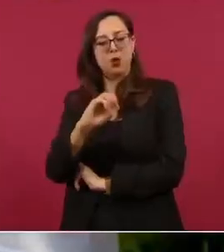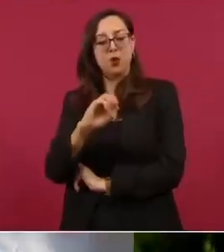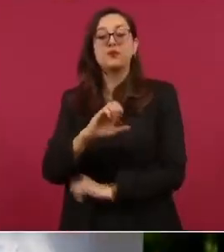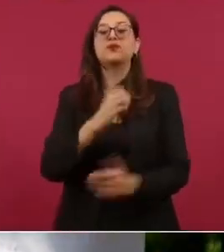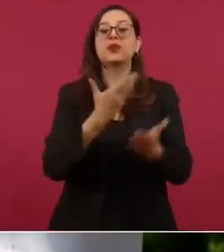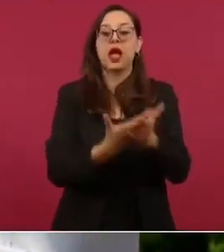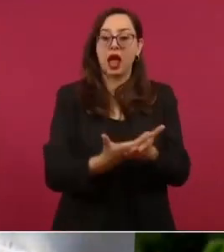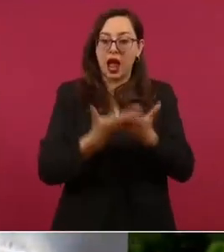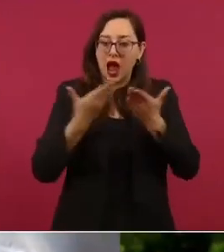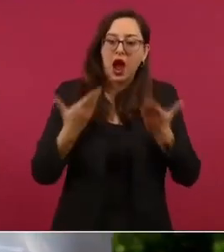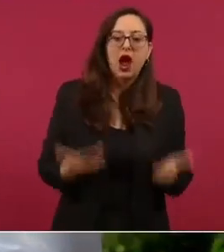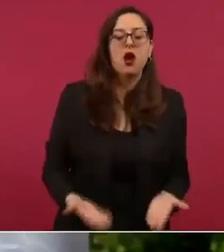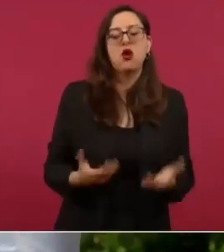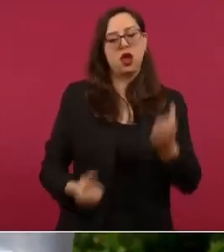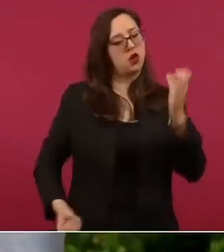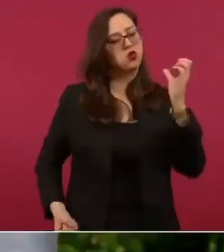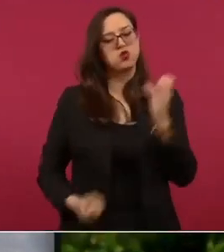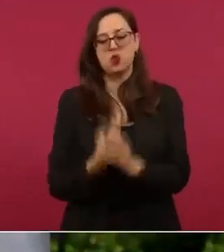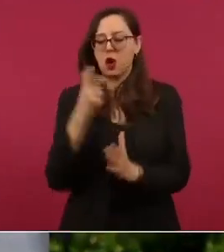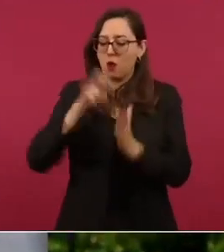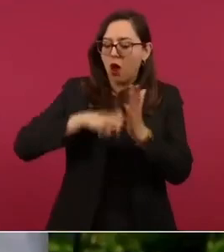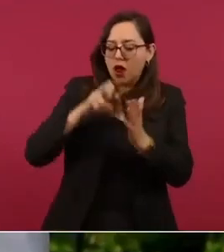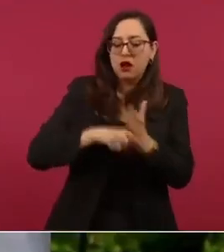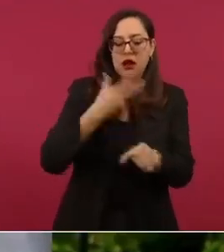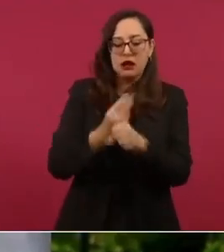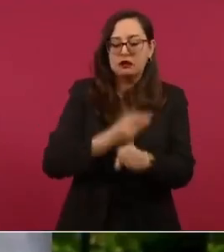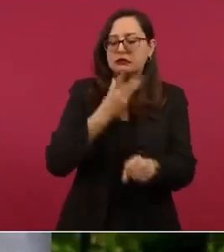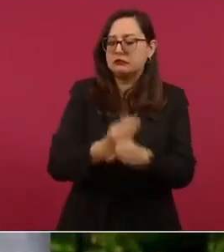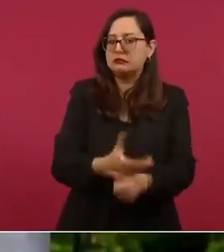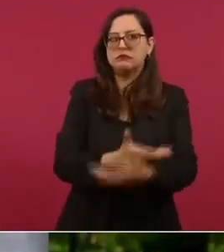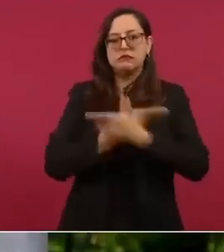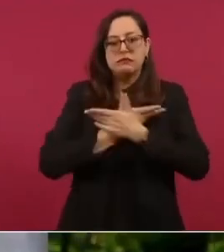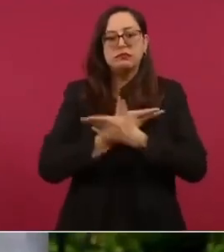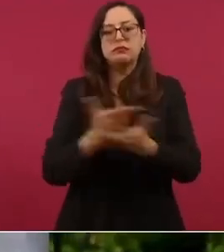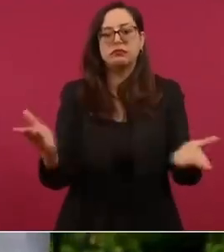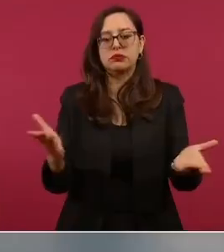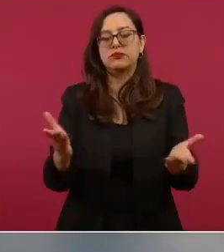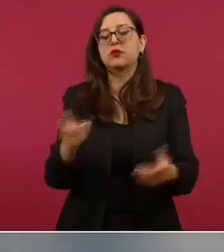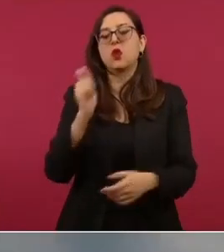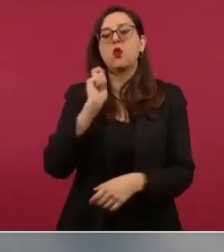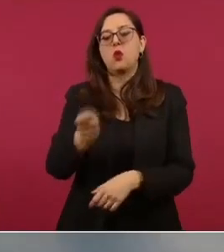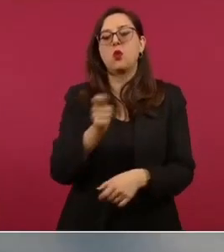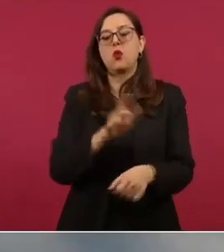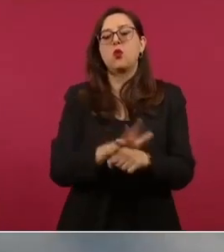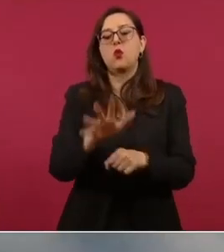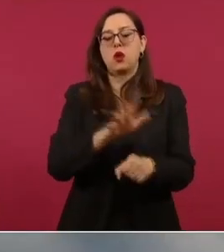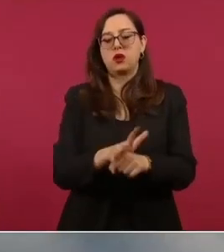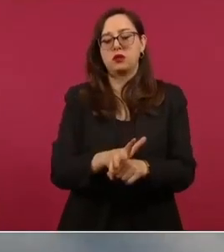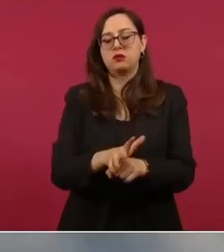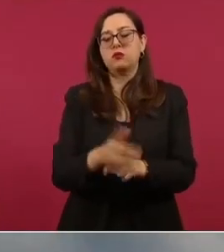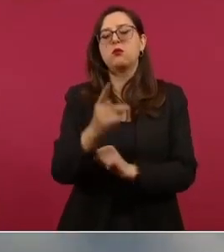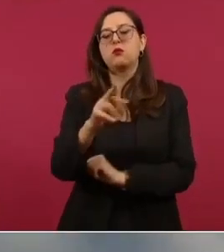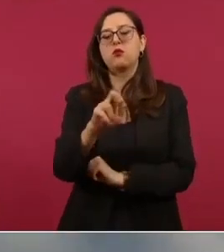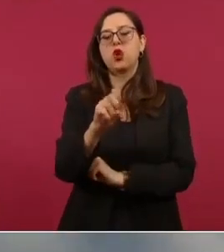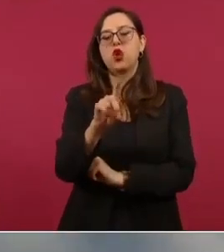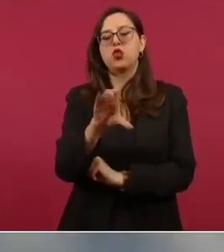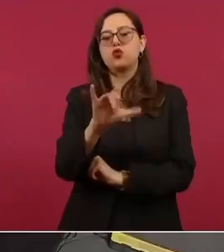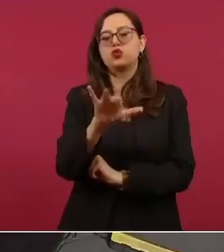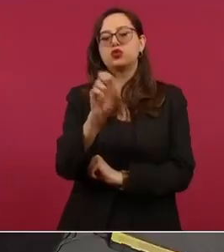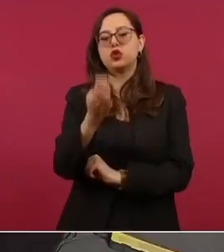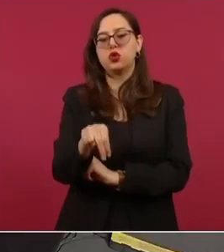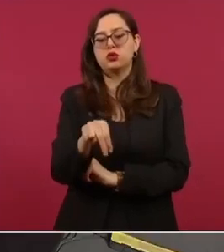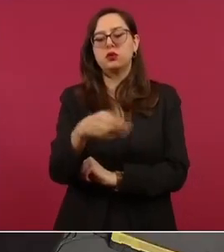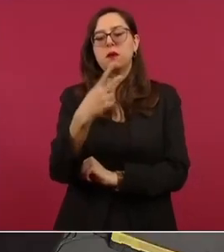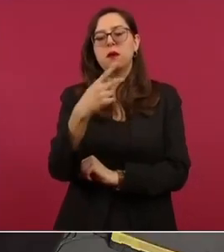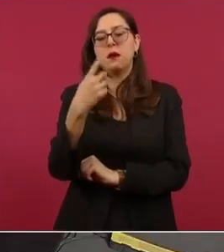reformado se conoce como producción para el bienestar de igual manera se